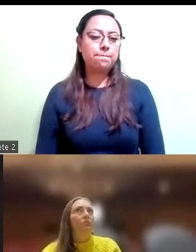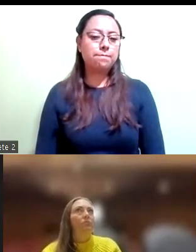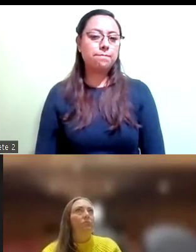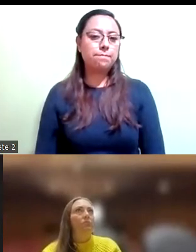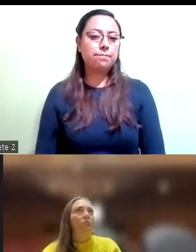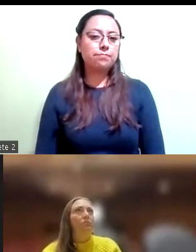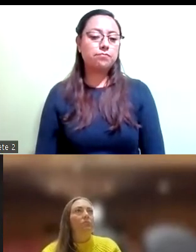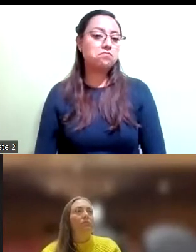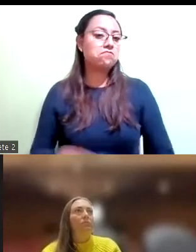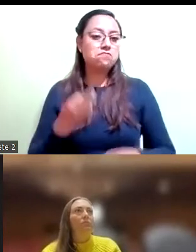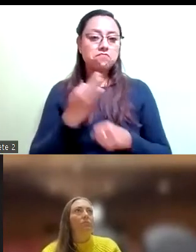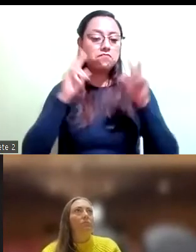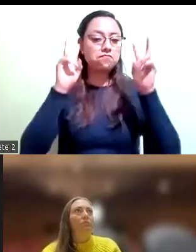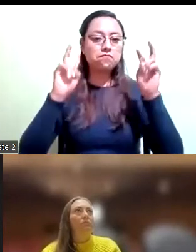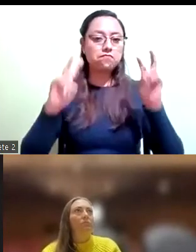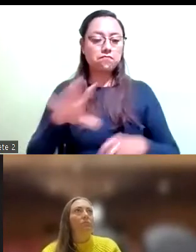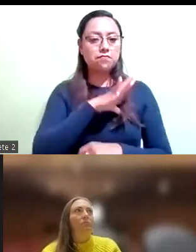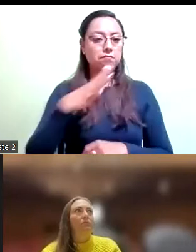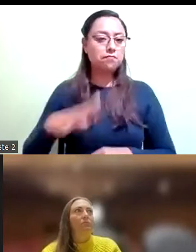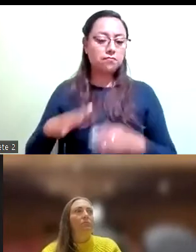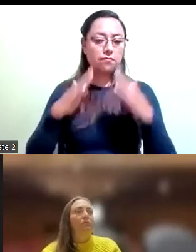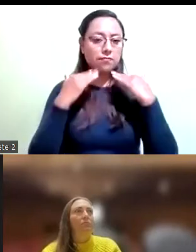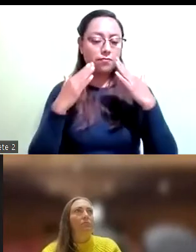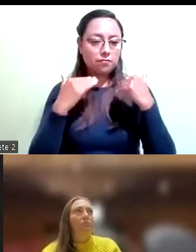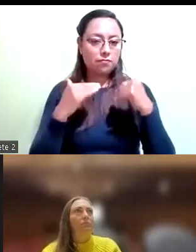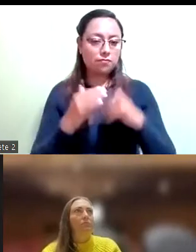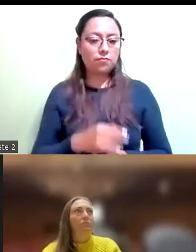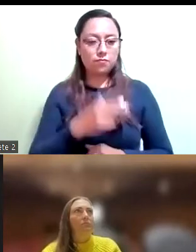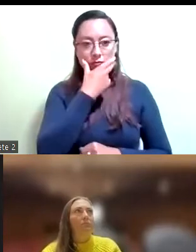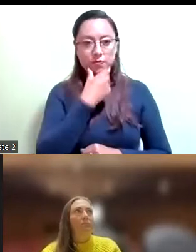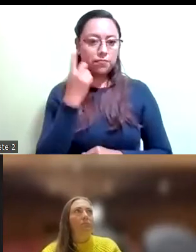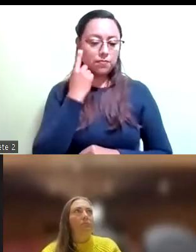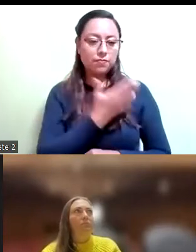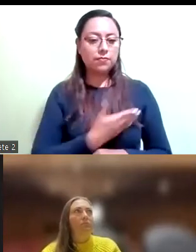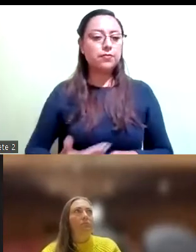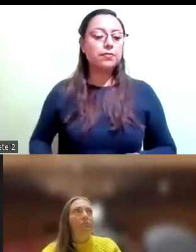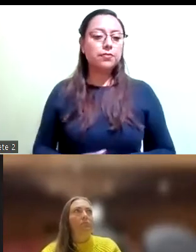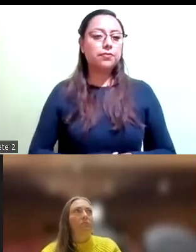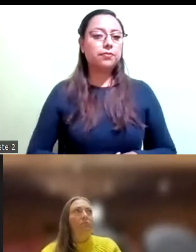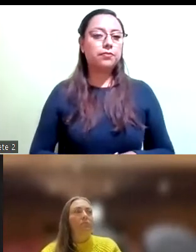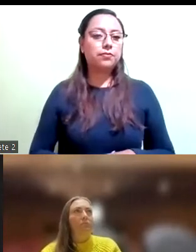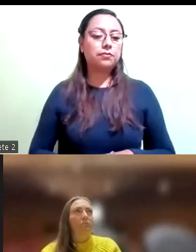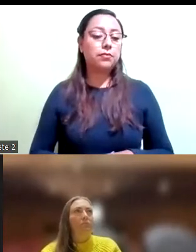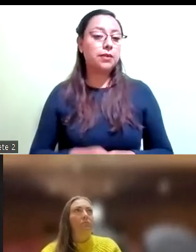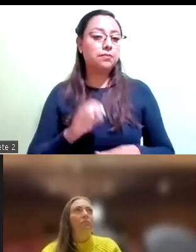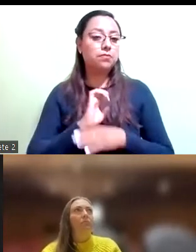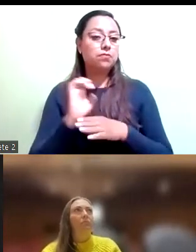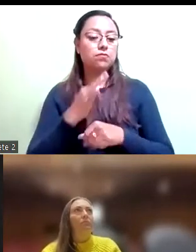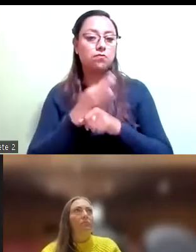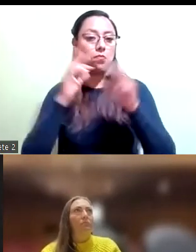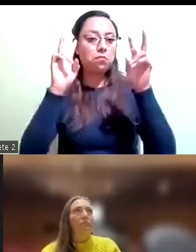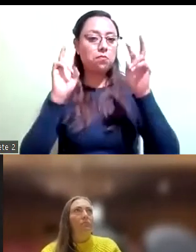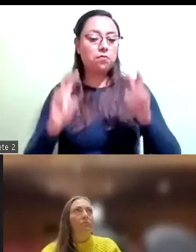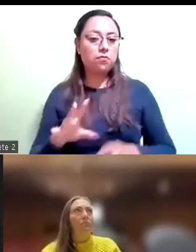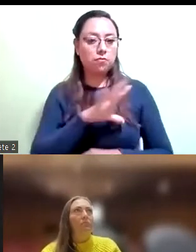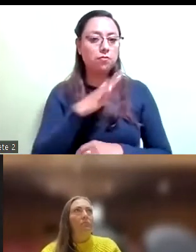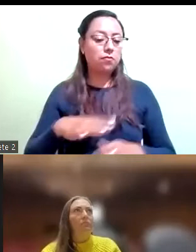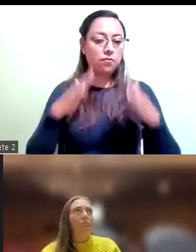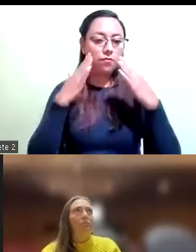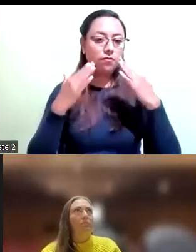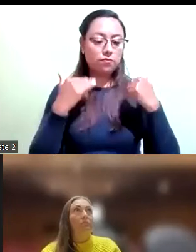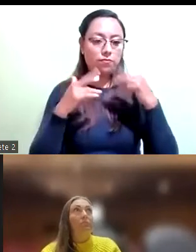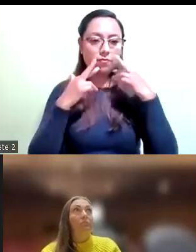no hay asuntos generales que tratar diputado presidente no hay asuntos generales que tratar se levanta la sesión